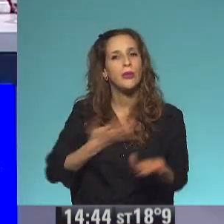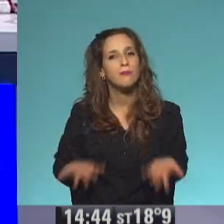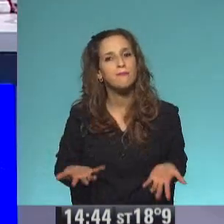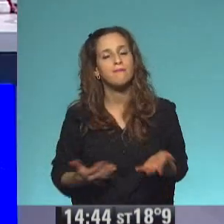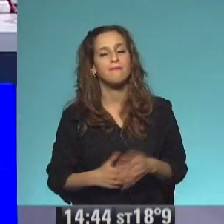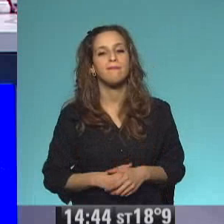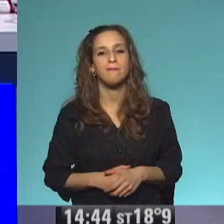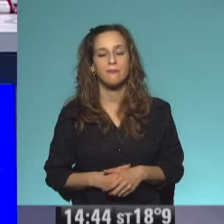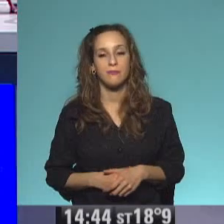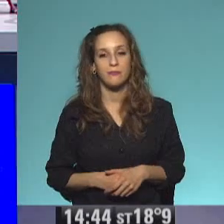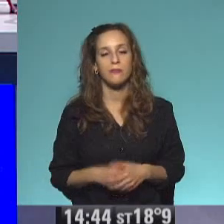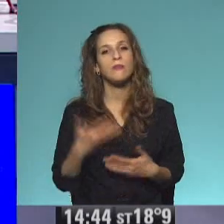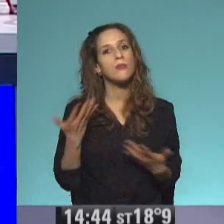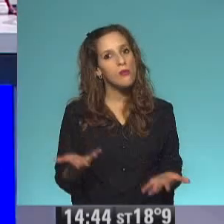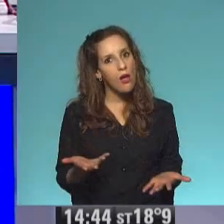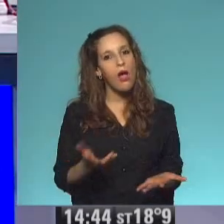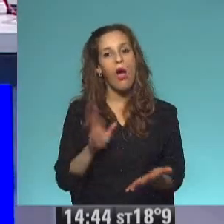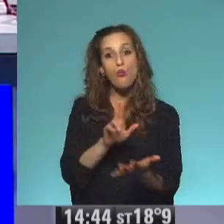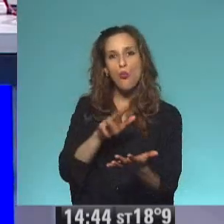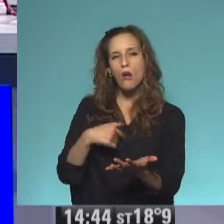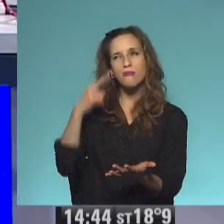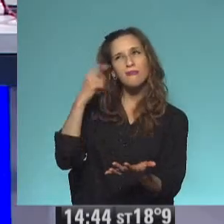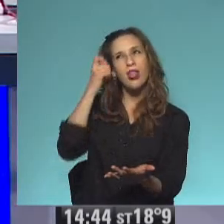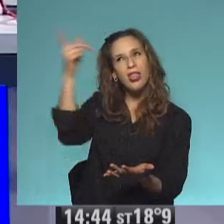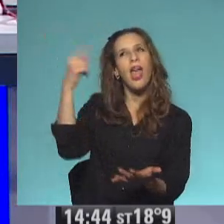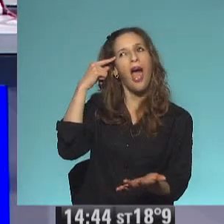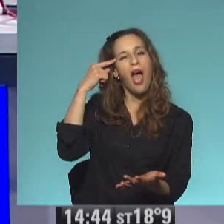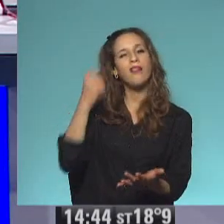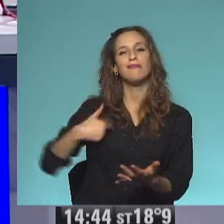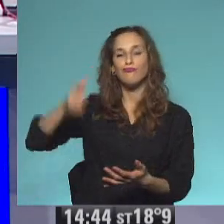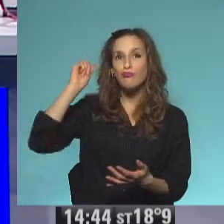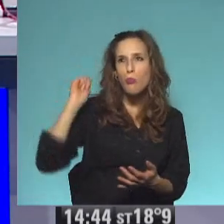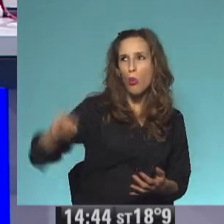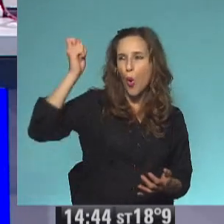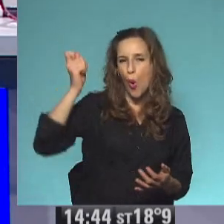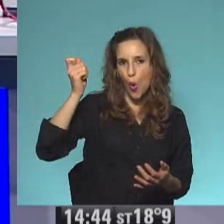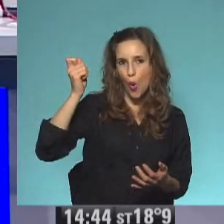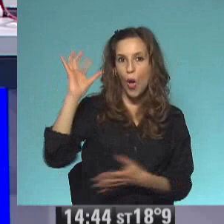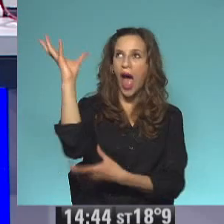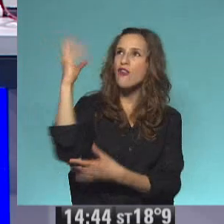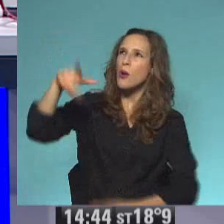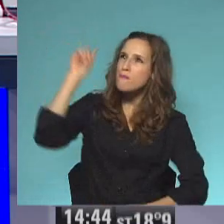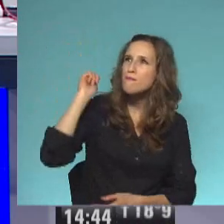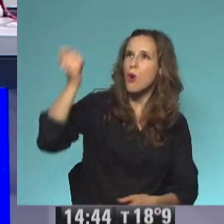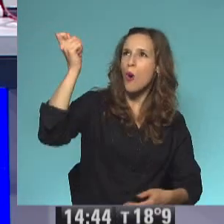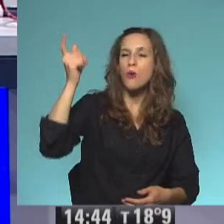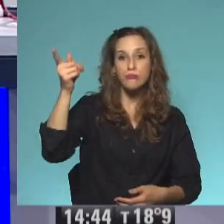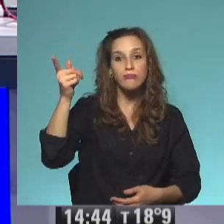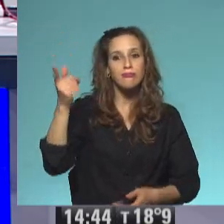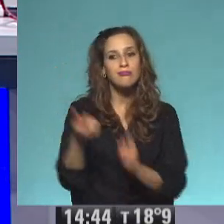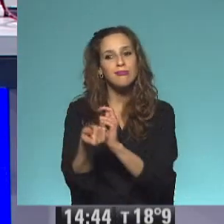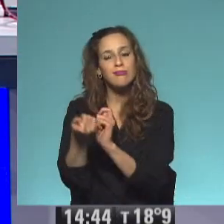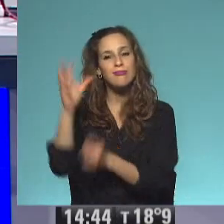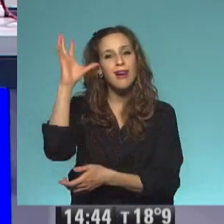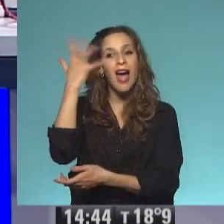Entonces Winnie tuvo una idea. Agitó su varita mágica y ¡abracadabra! Wilbur volvió a ser negro